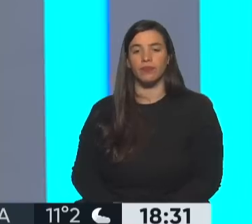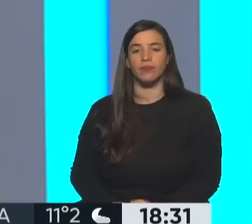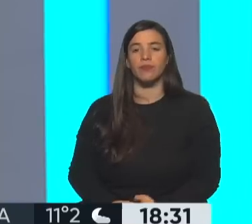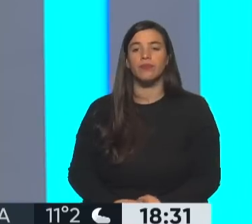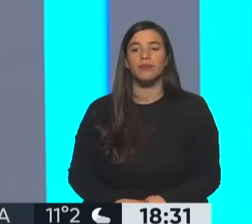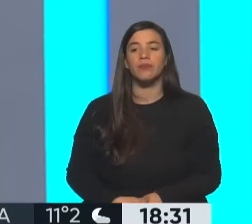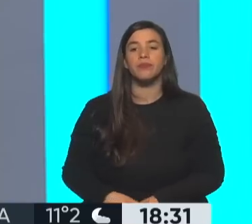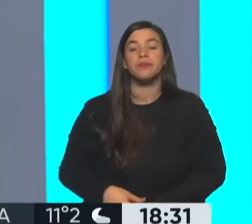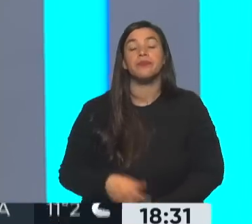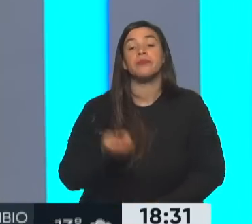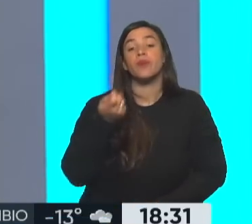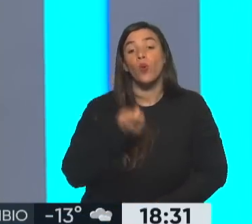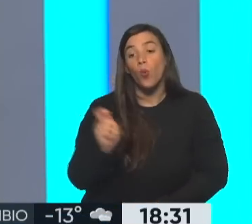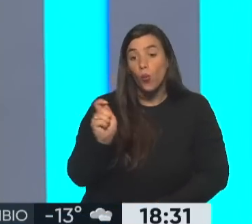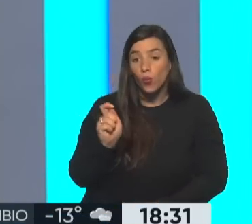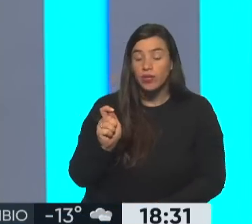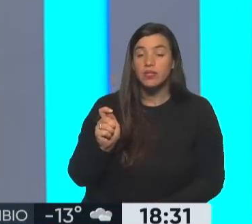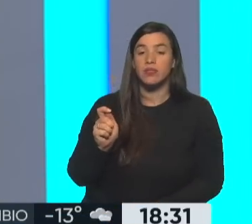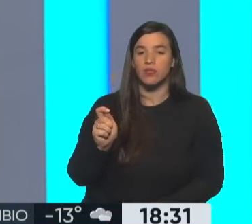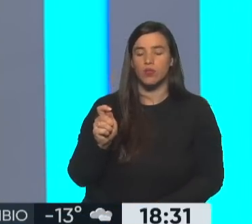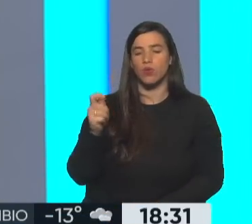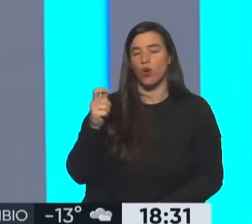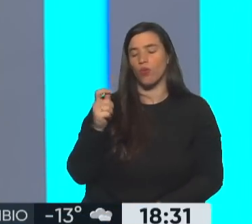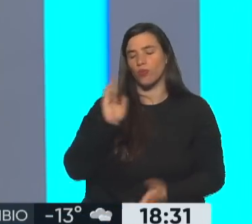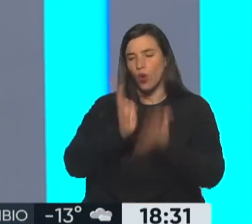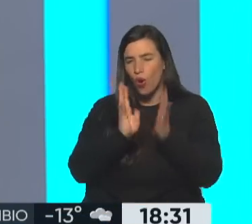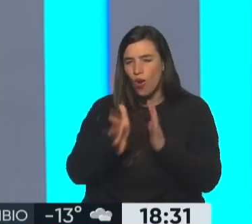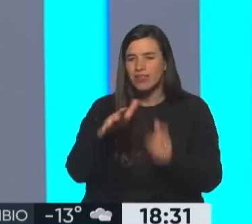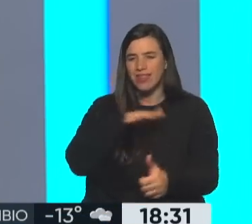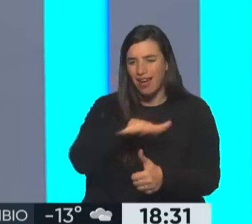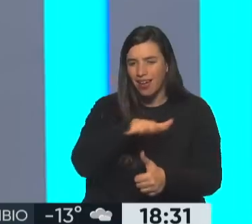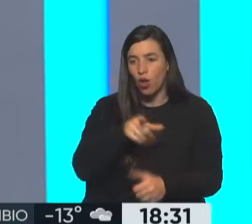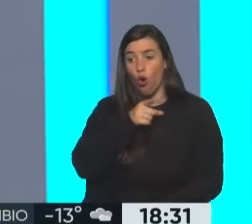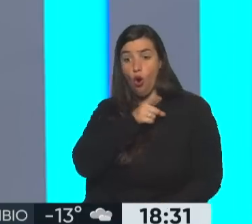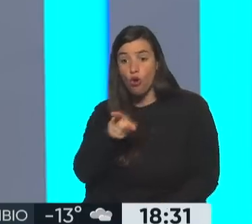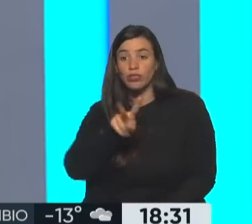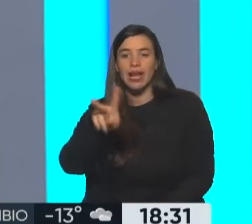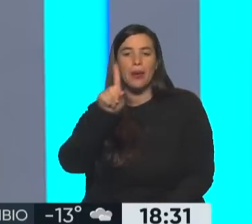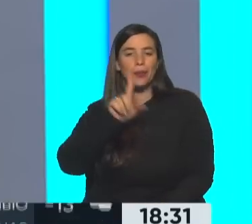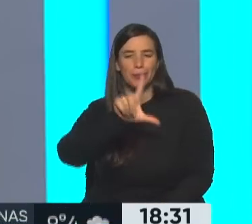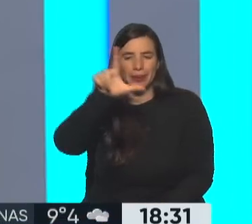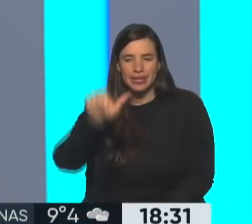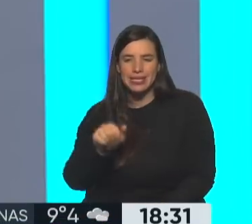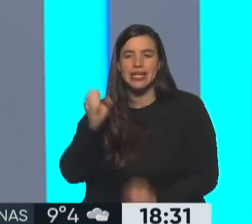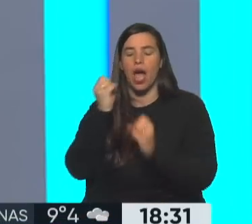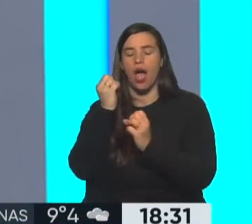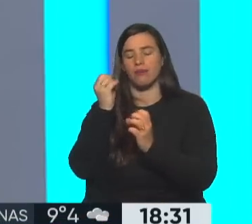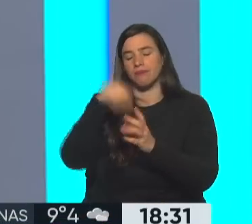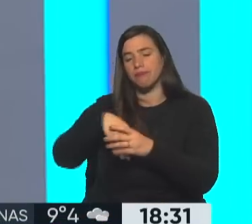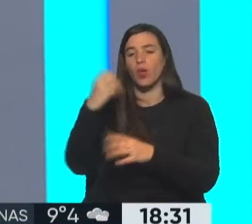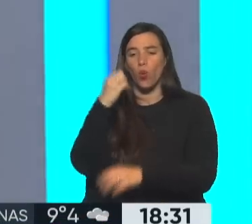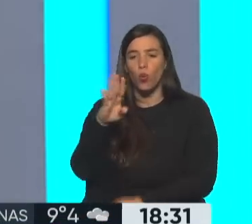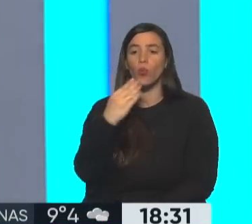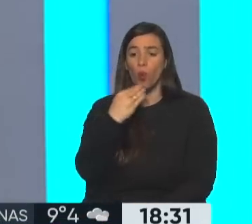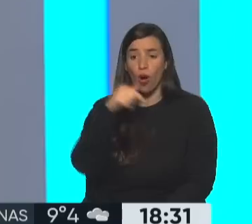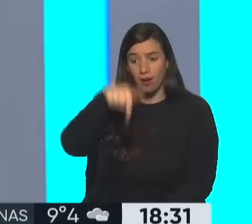El juicio por violencia de género contra Sebastián Villa de Boca está llegando a su fin. Hoy el